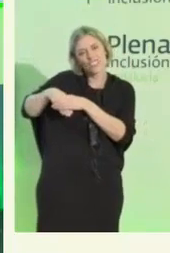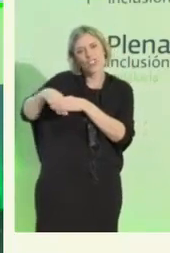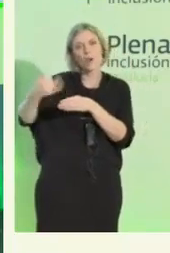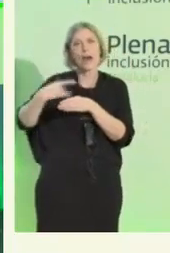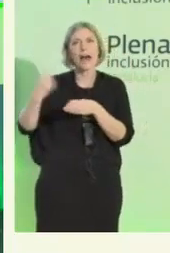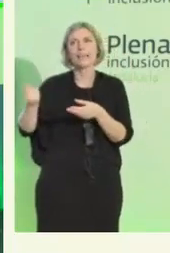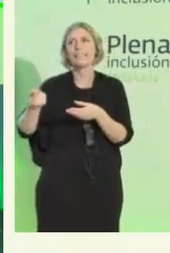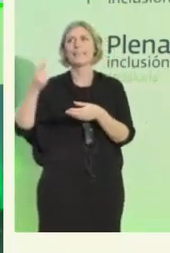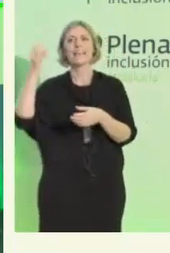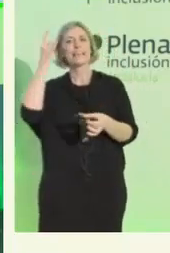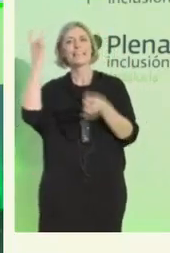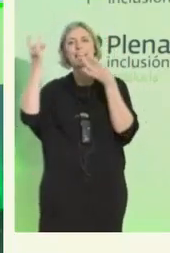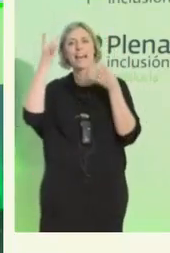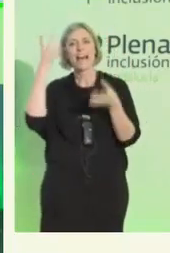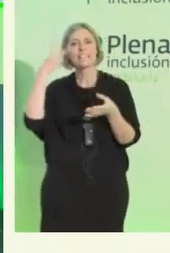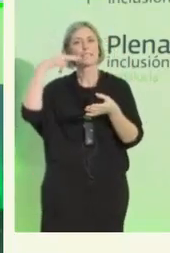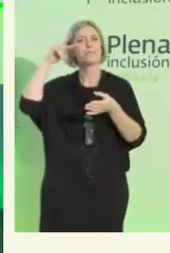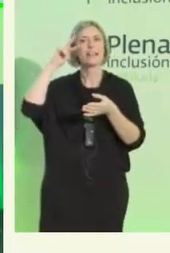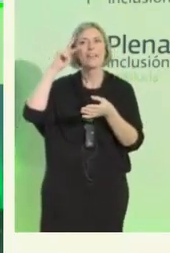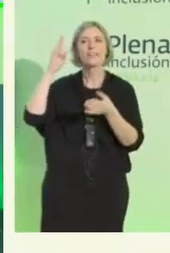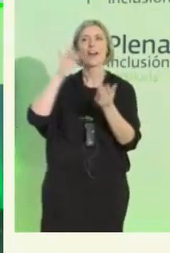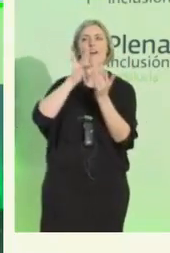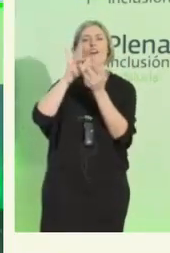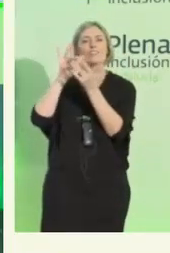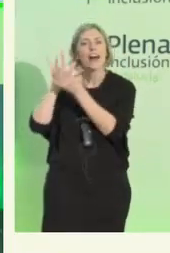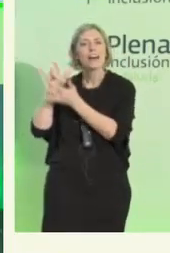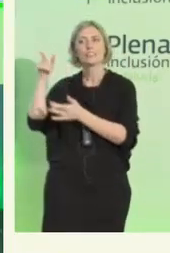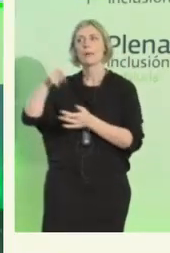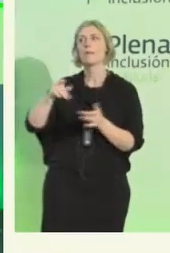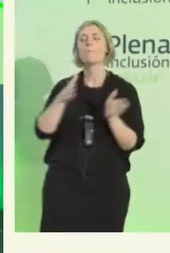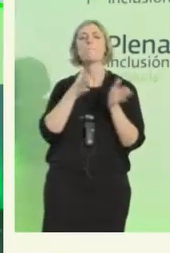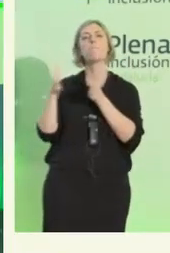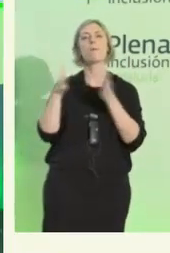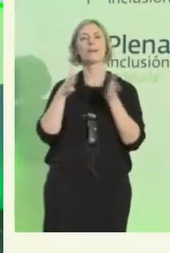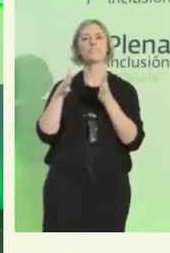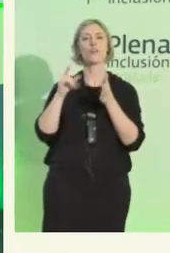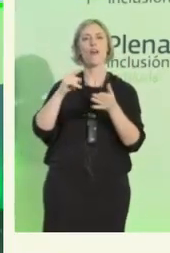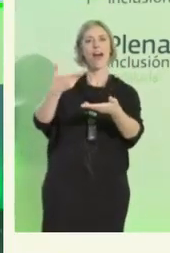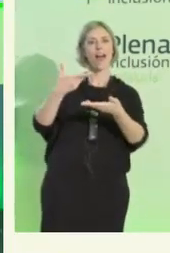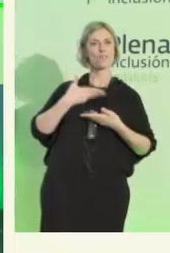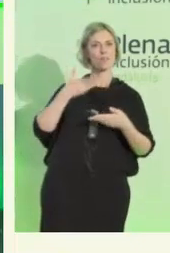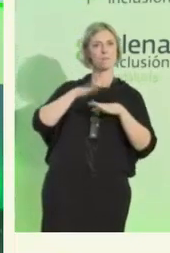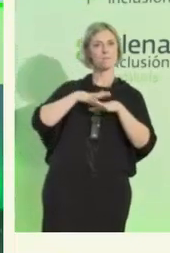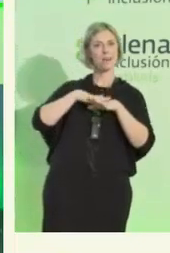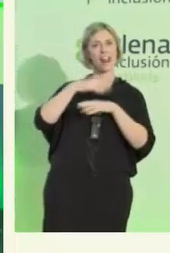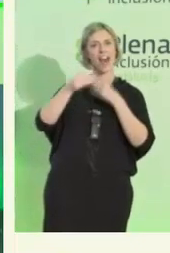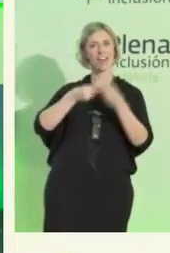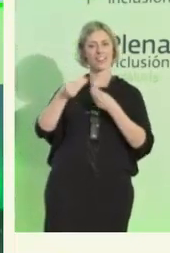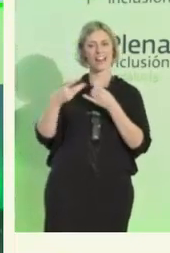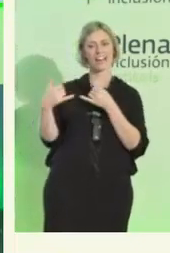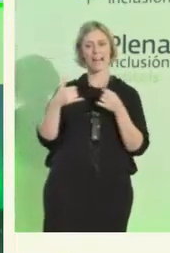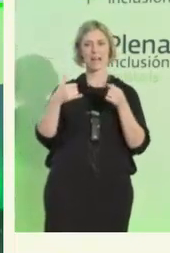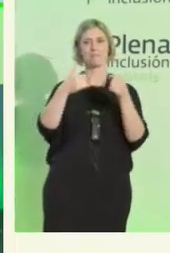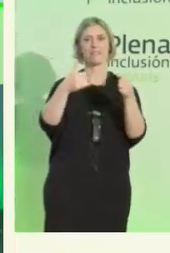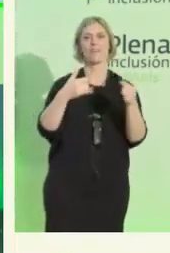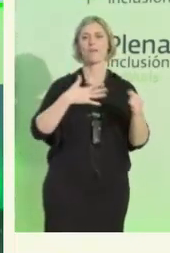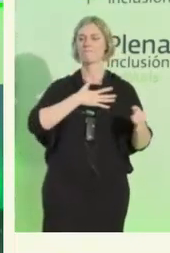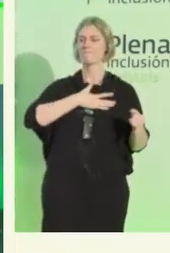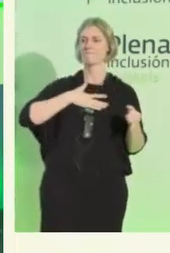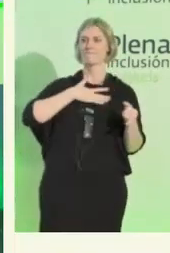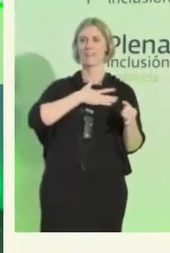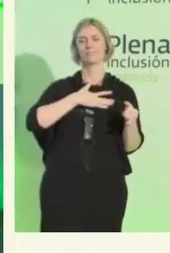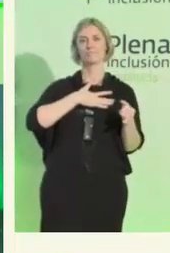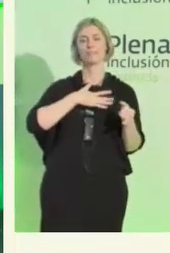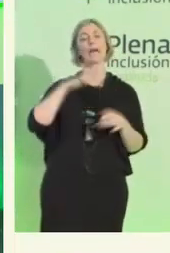contactos y momentos que nos ayudarán a hacer el camino más enriquecedor y placentero. En este encuentro